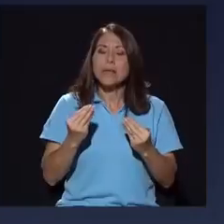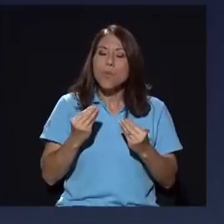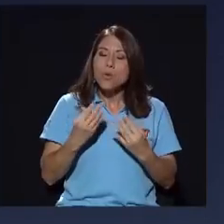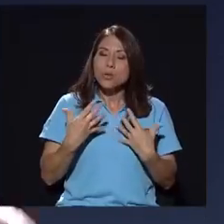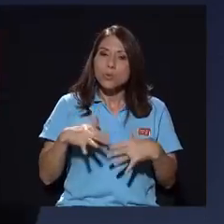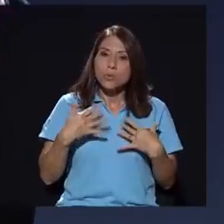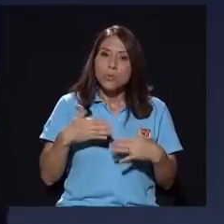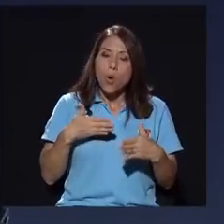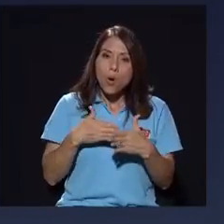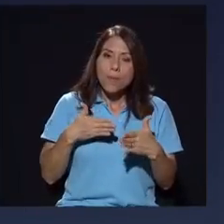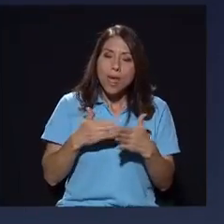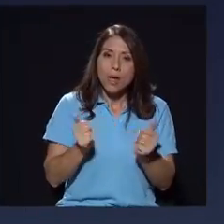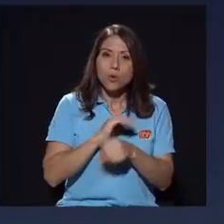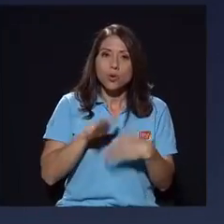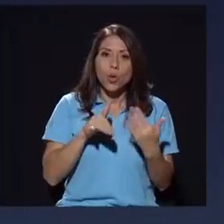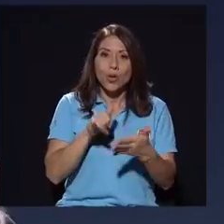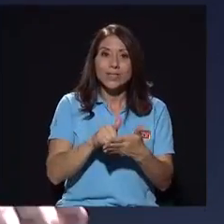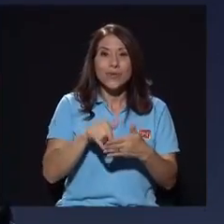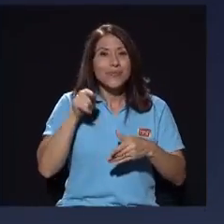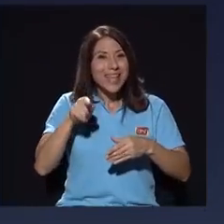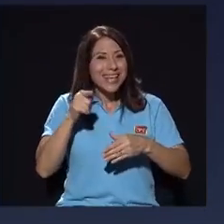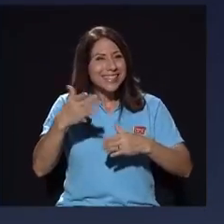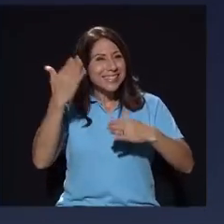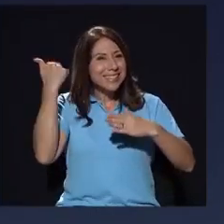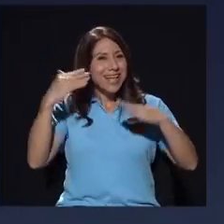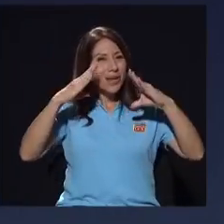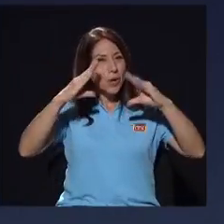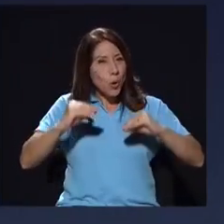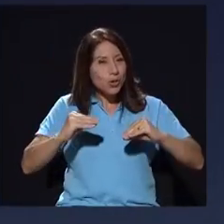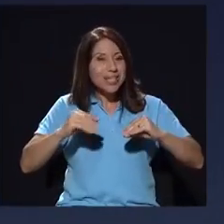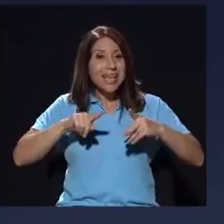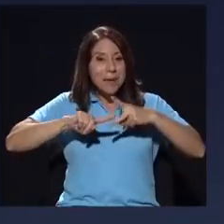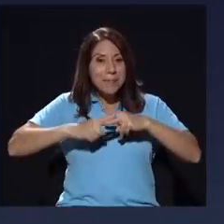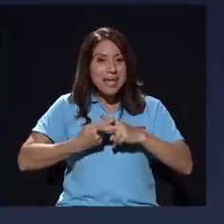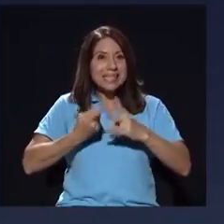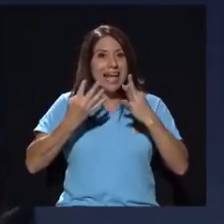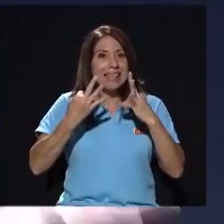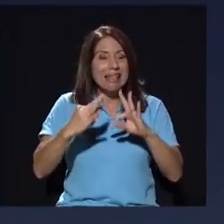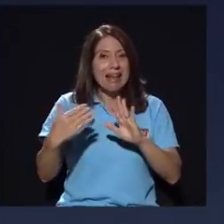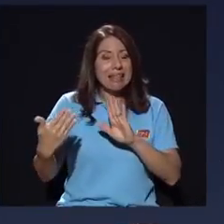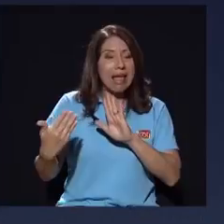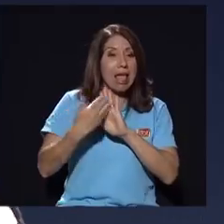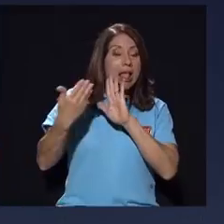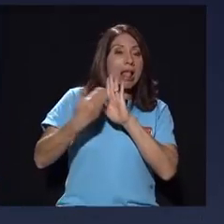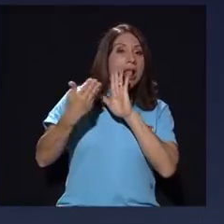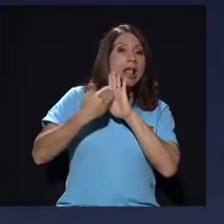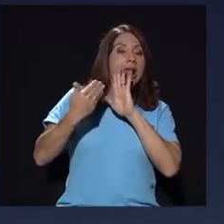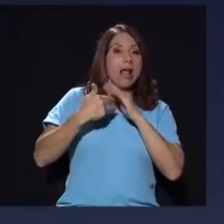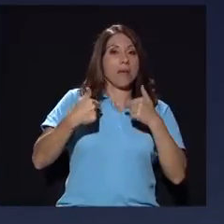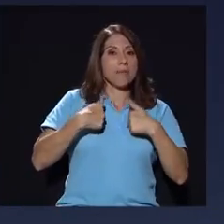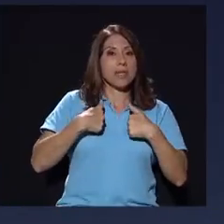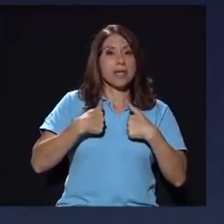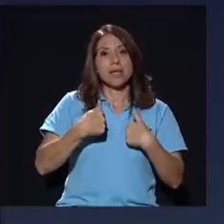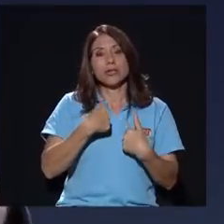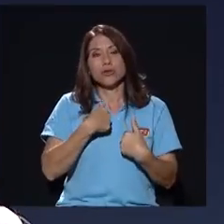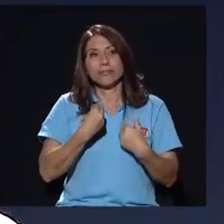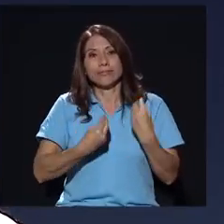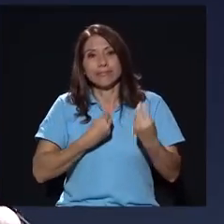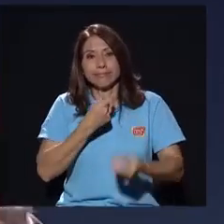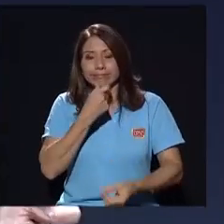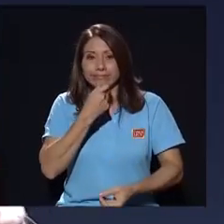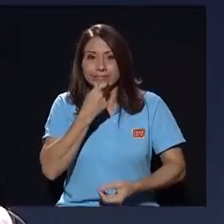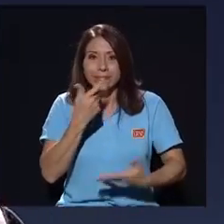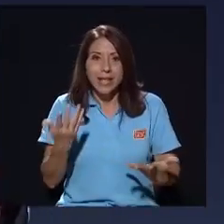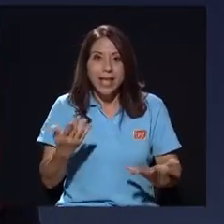que coincidentemente la noche en que empieza esa campaña de la cual yo ya estaba advertido y de la cual digamos me abanico de la risa este